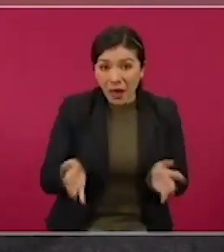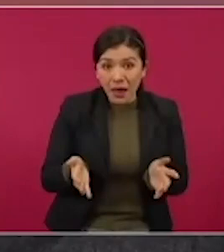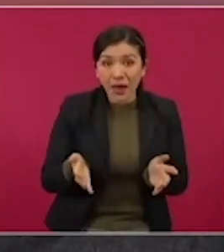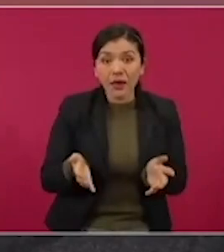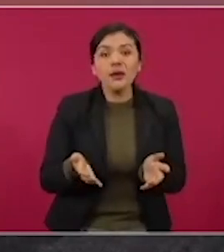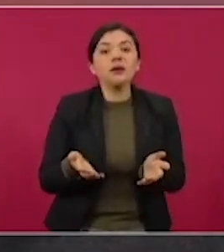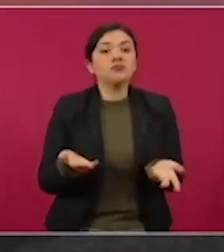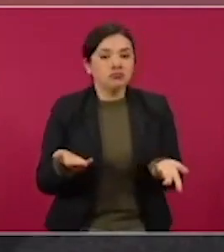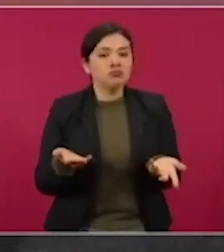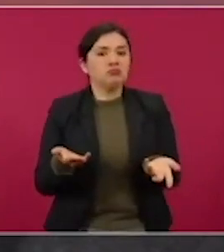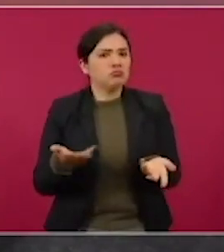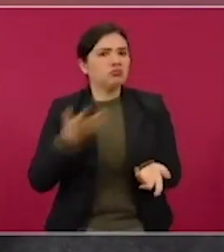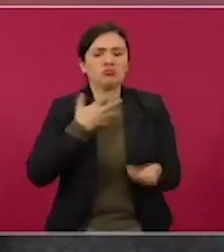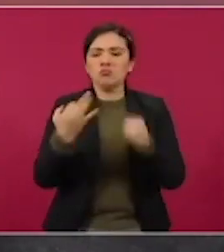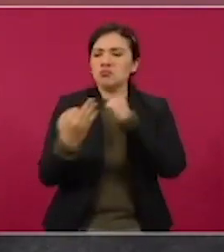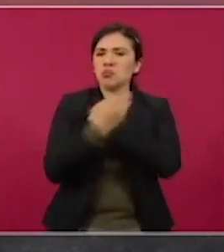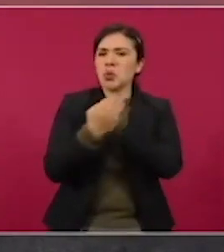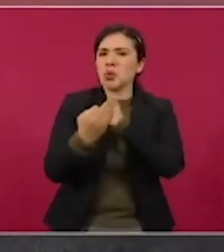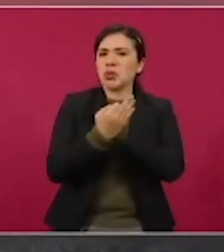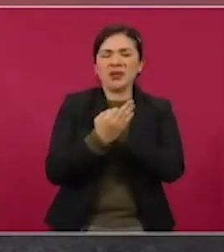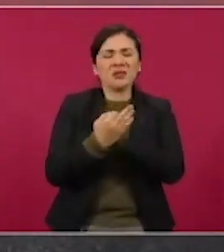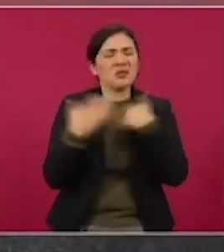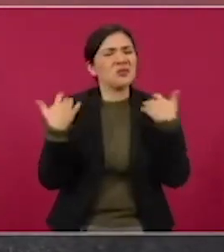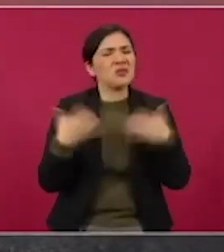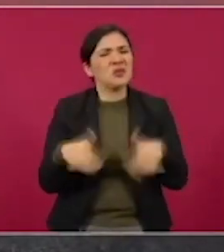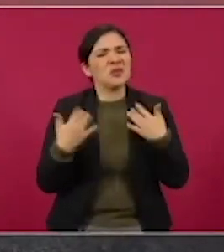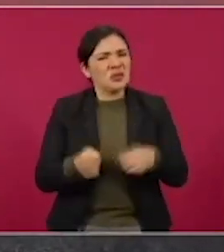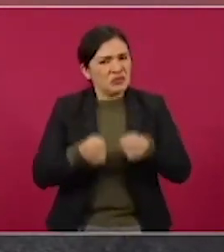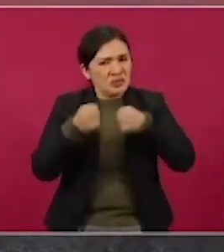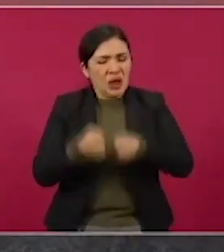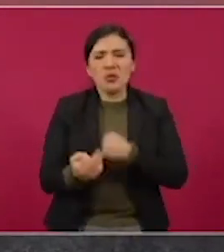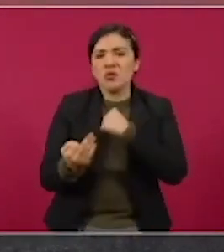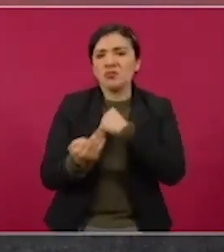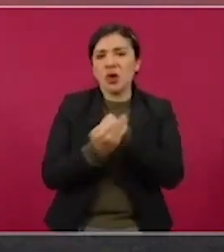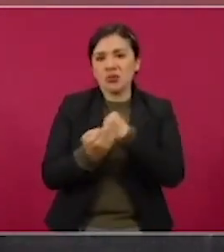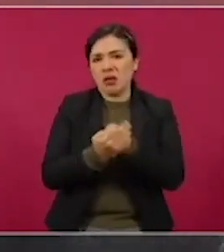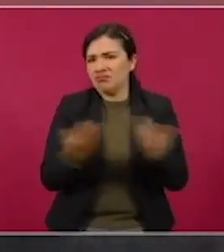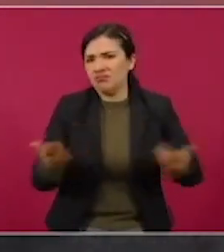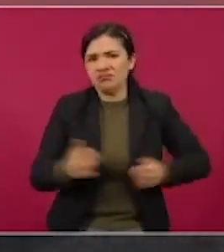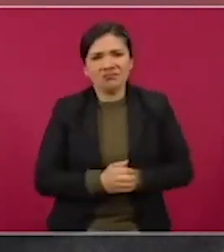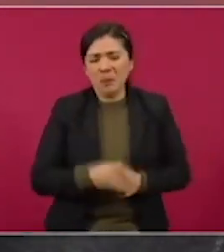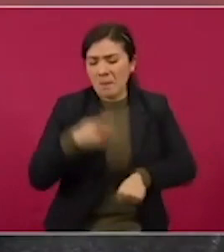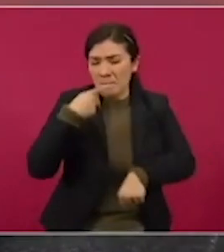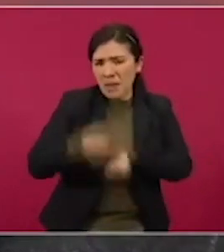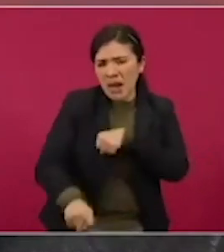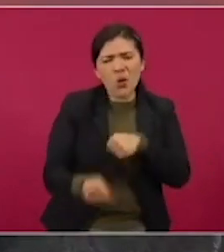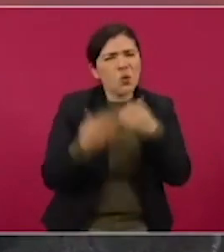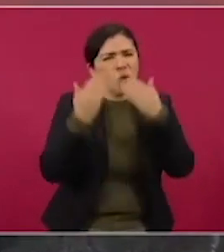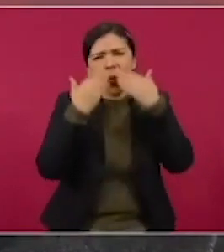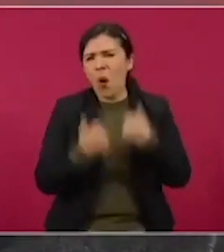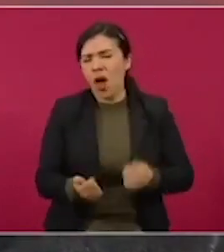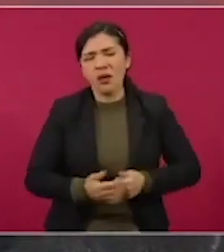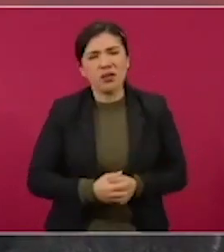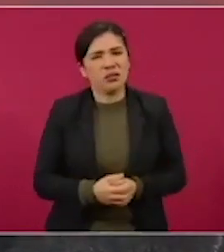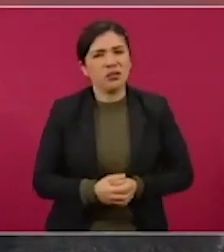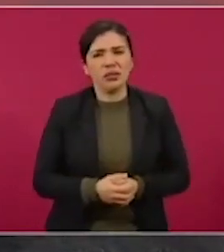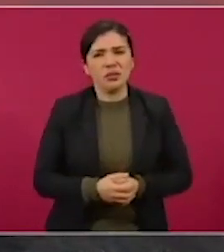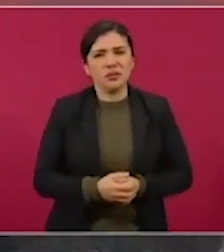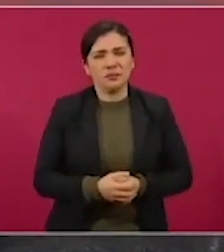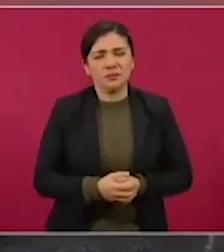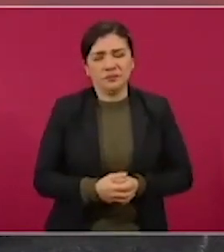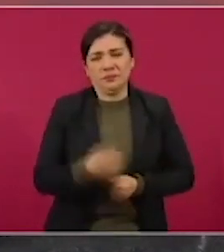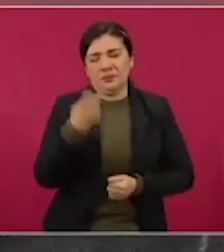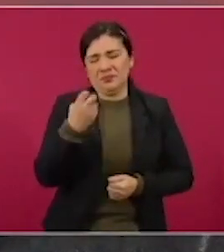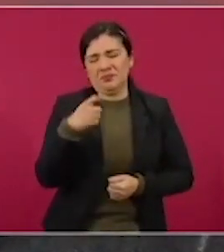está uno protegido, no hay riesgos con la